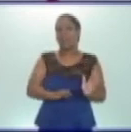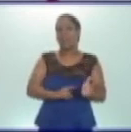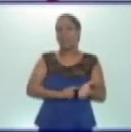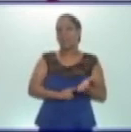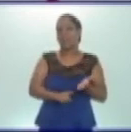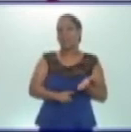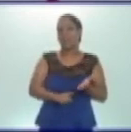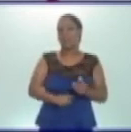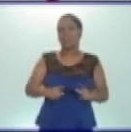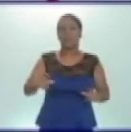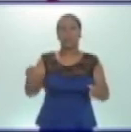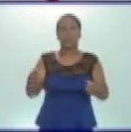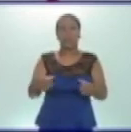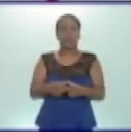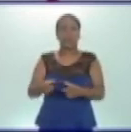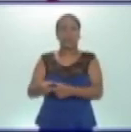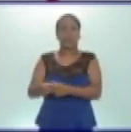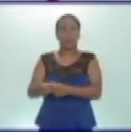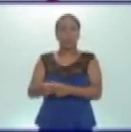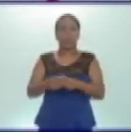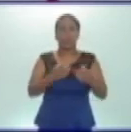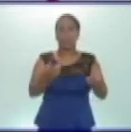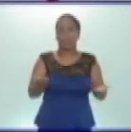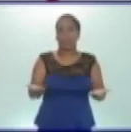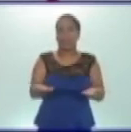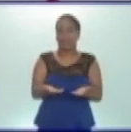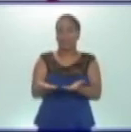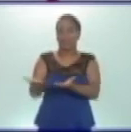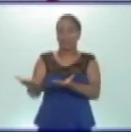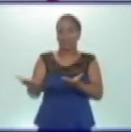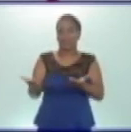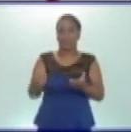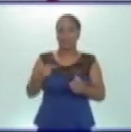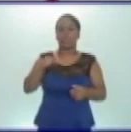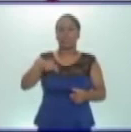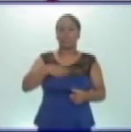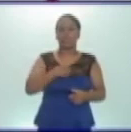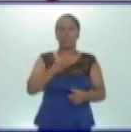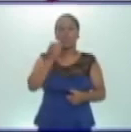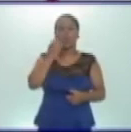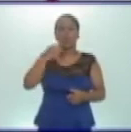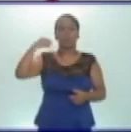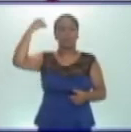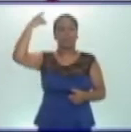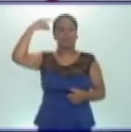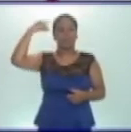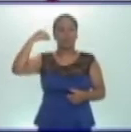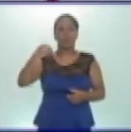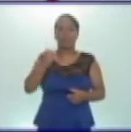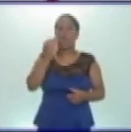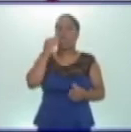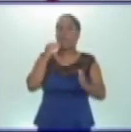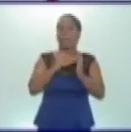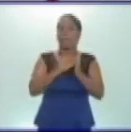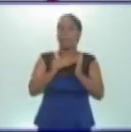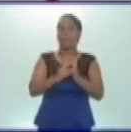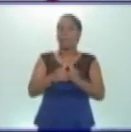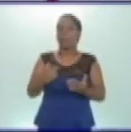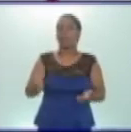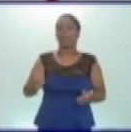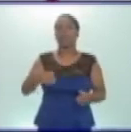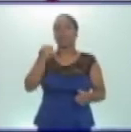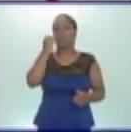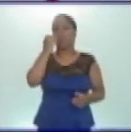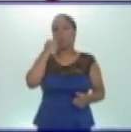que conforman una comida. En él se incluyen el desayuno, el almuerzo y la comida. Por tanto, mis estudiantes, al